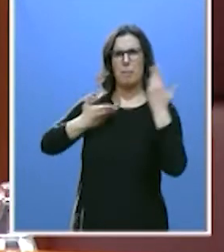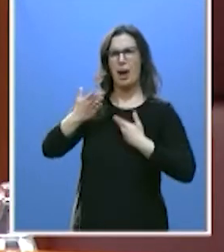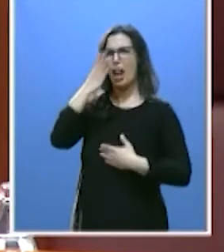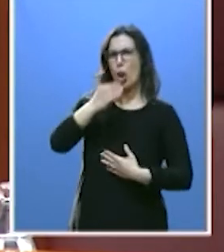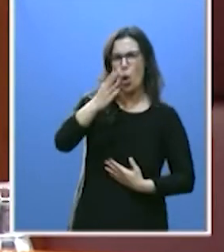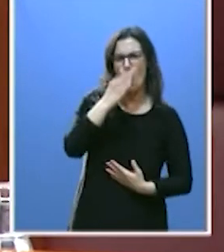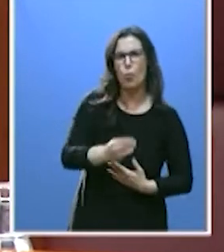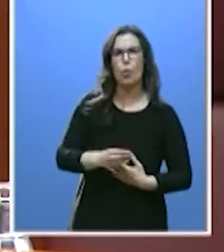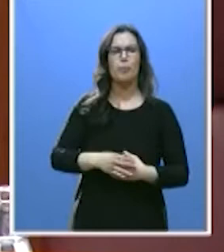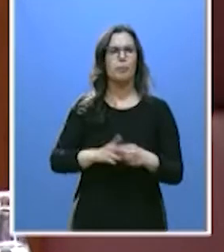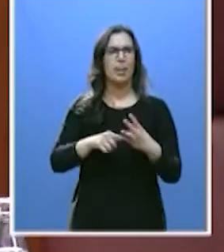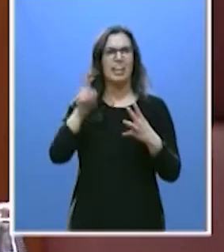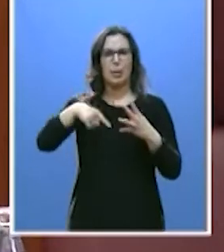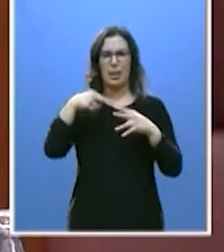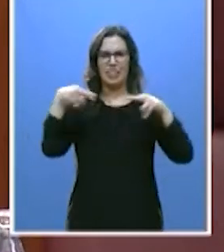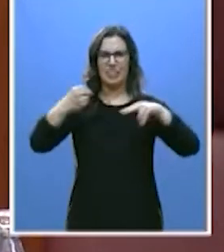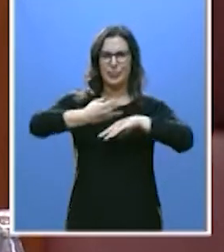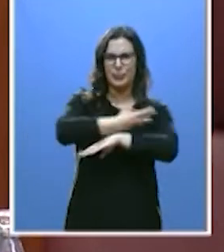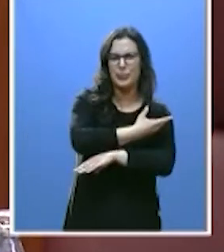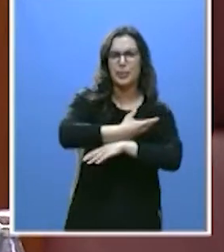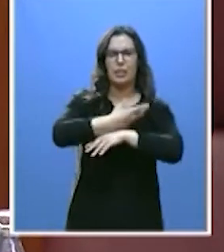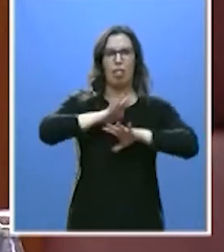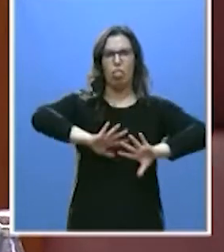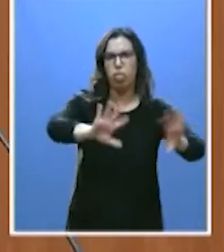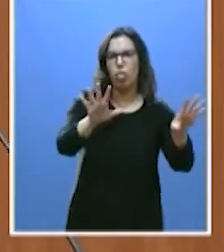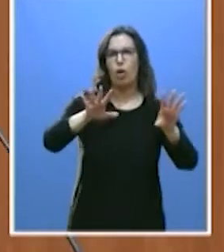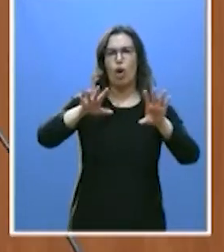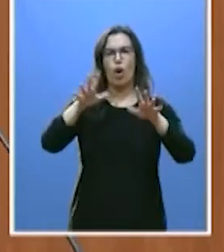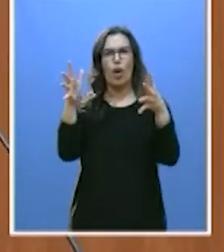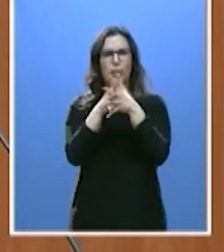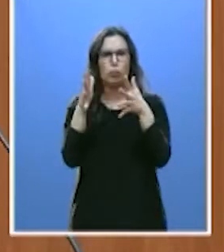abandonaban las líneas de ferrocarril o las infraestructuras militares en Segovia o Zamora.